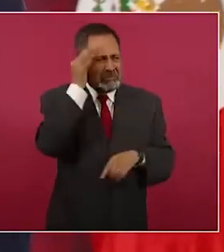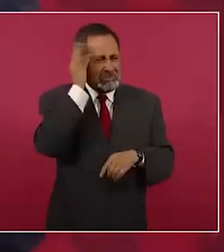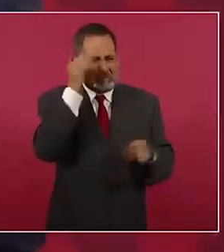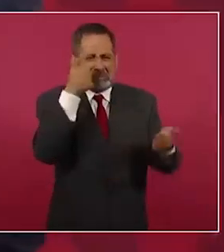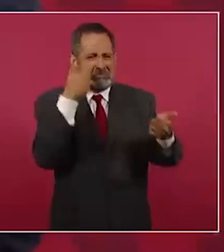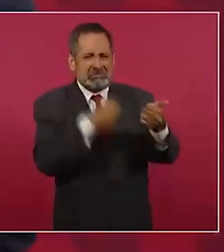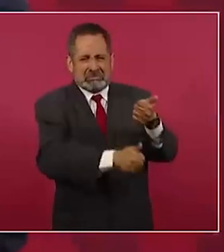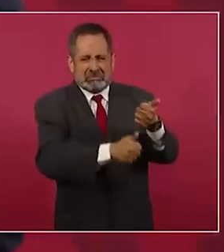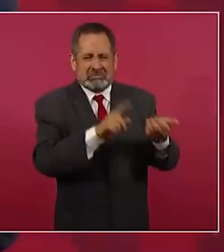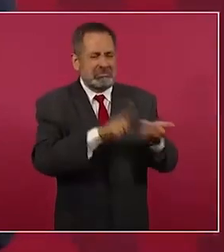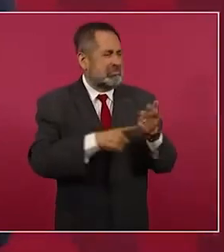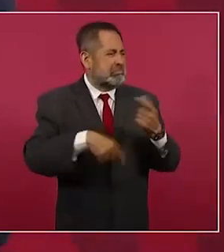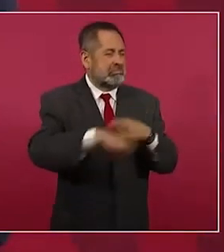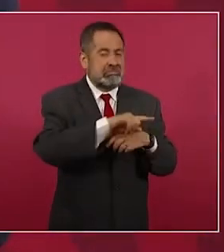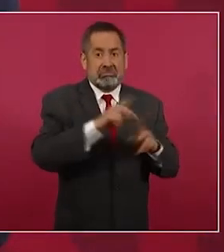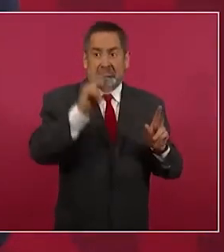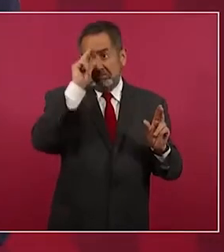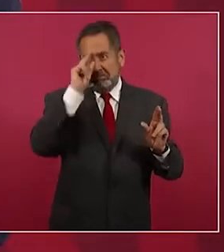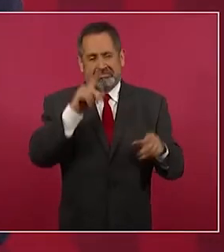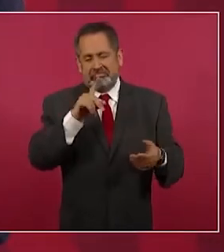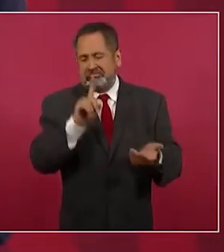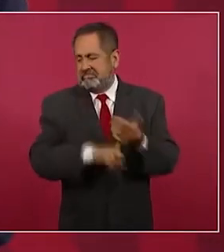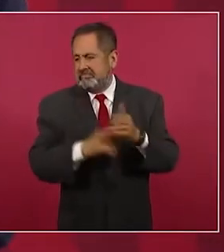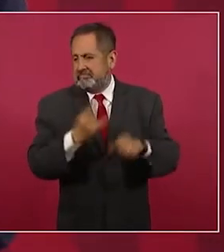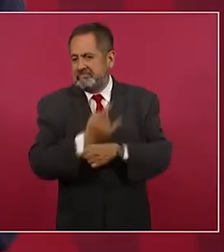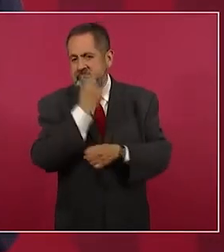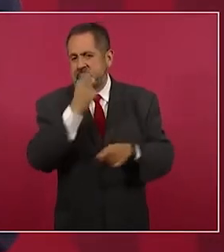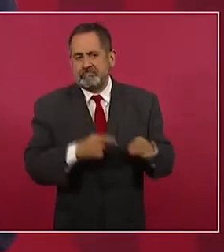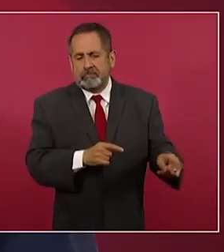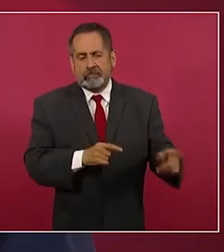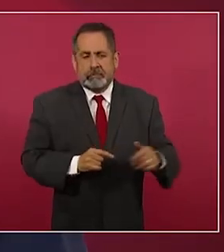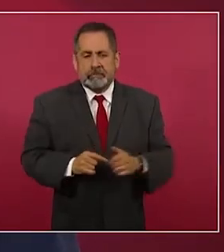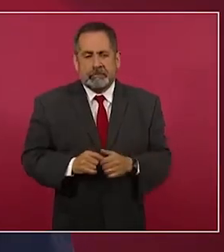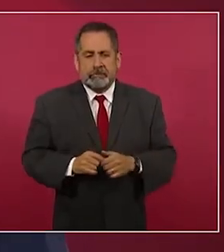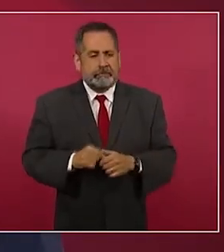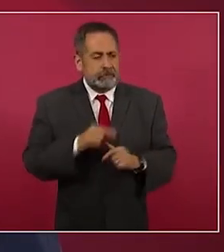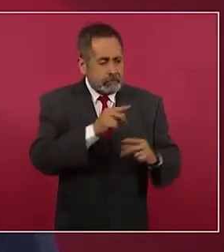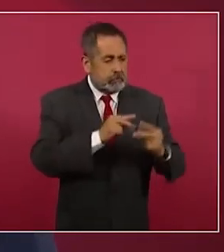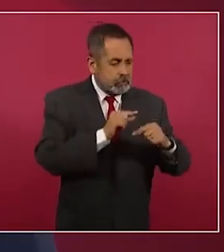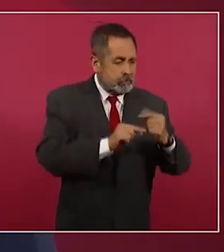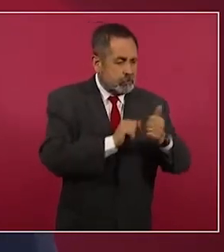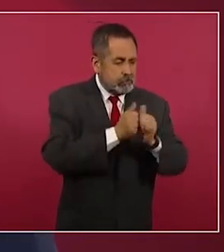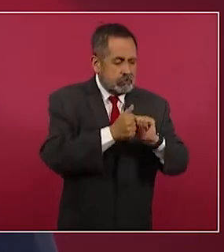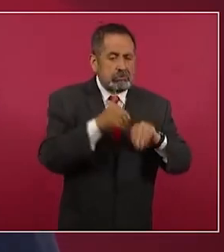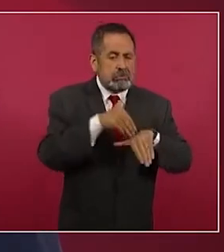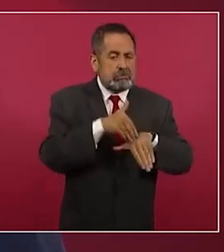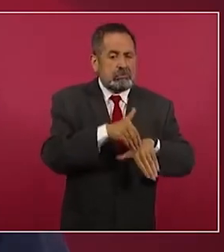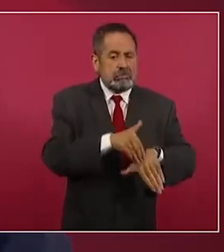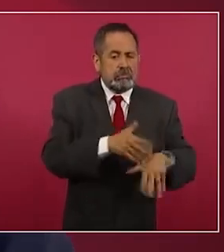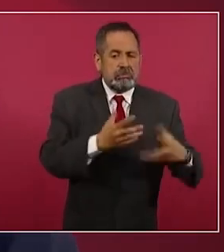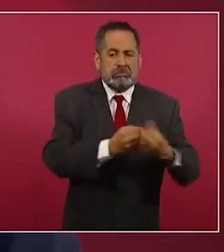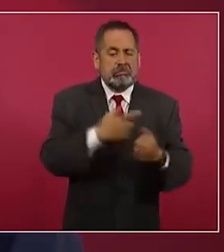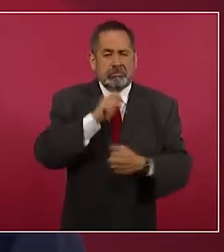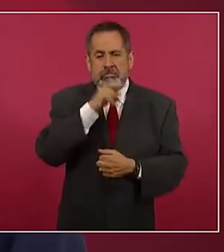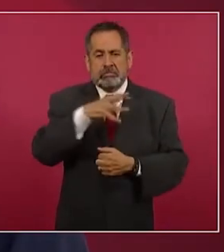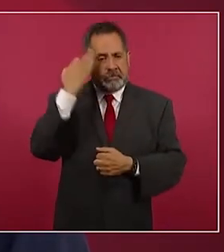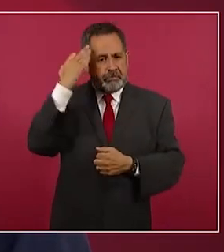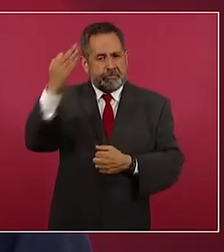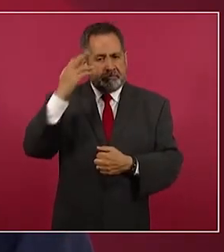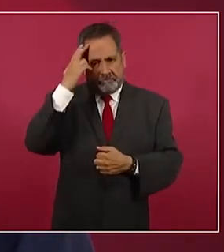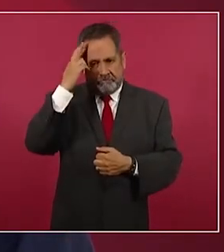la intelectualidad que se fue creando en el porfiriato